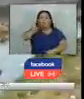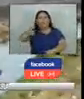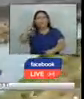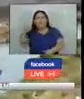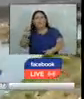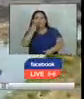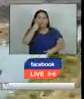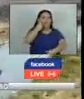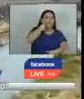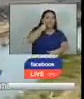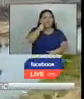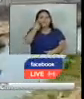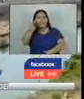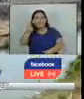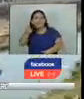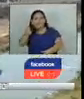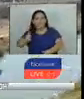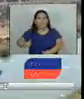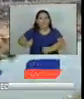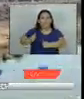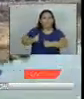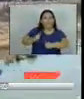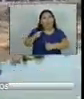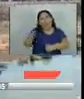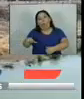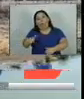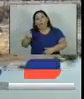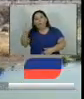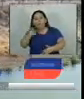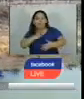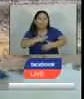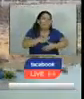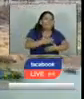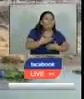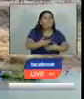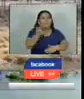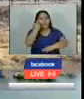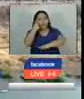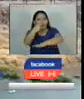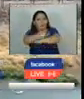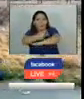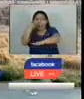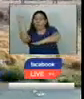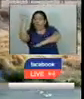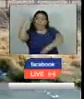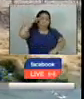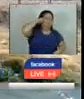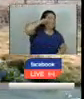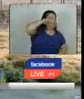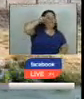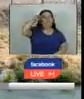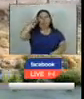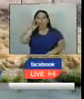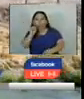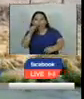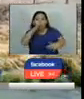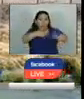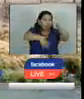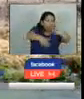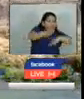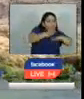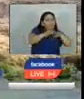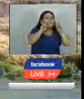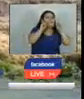fronteriza y 400 más voluntarios que estarán vigilando, tanto por cielo, por tierra y por agua, que las